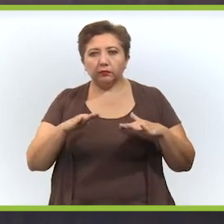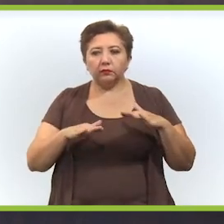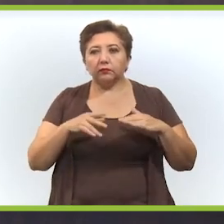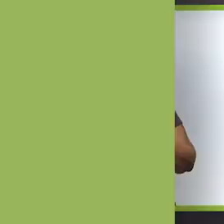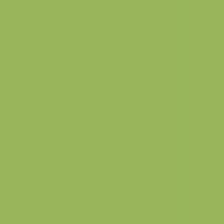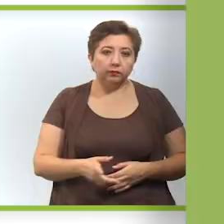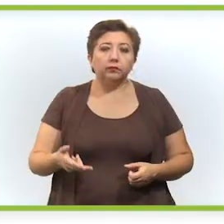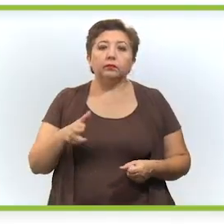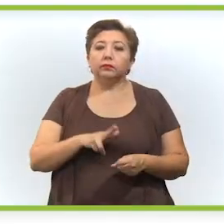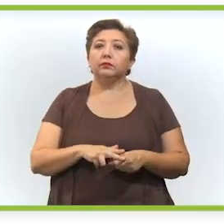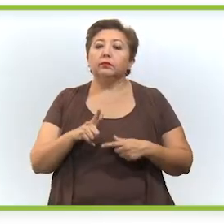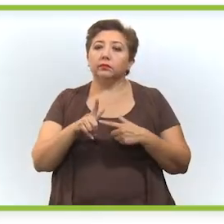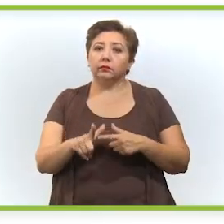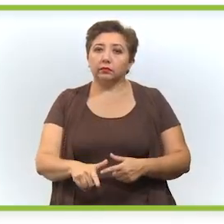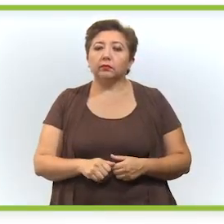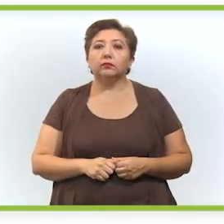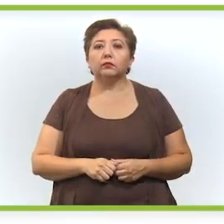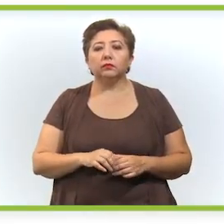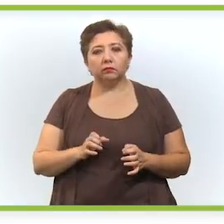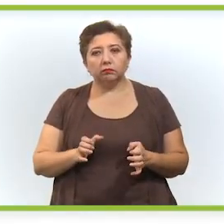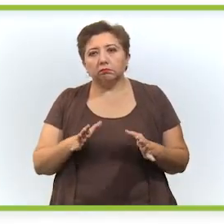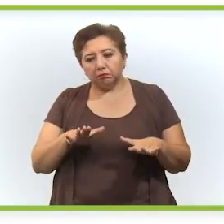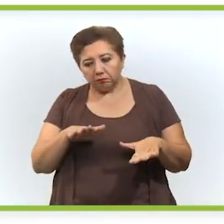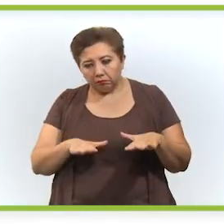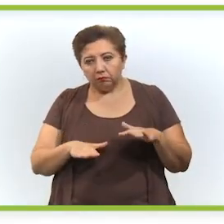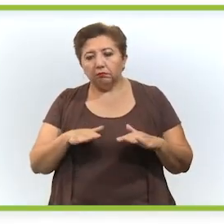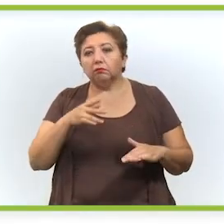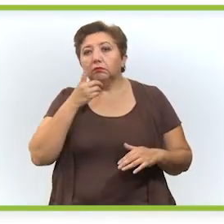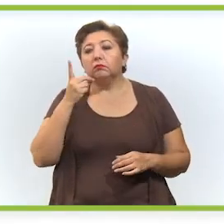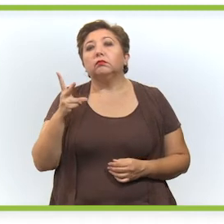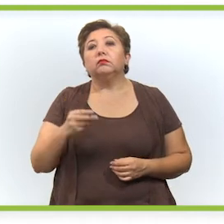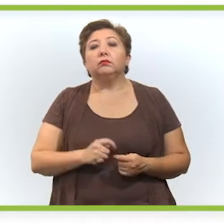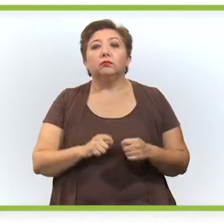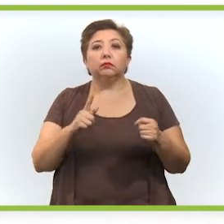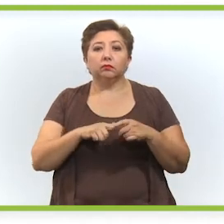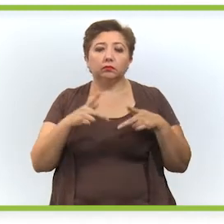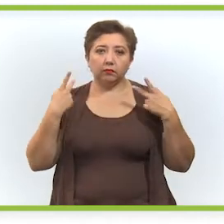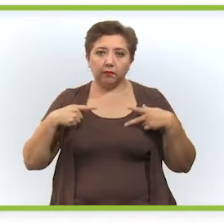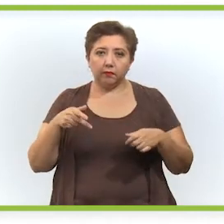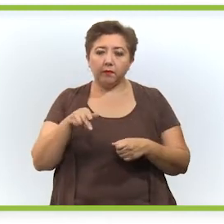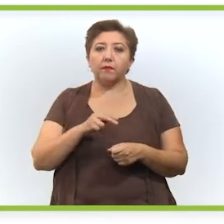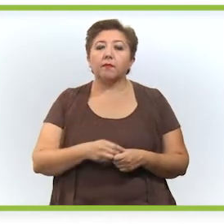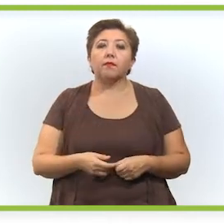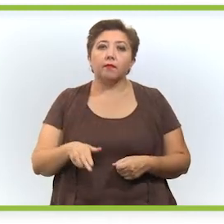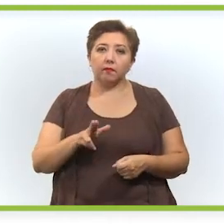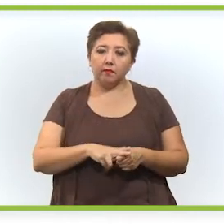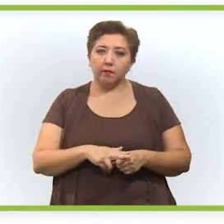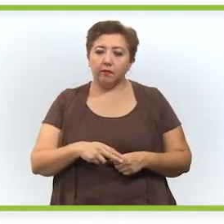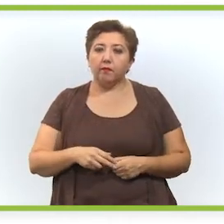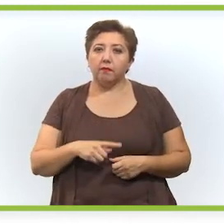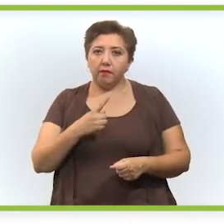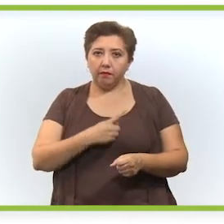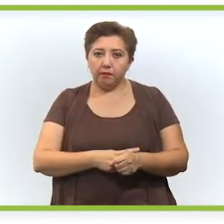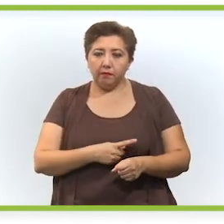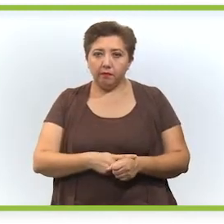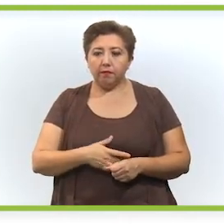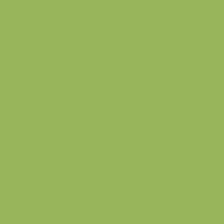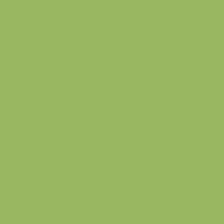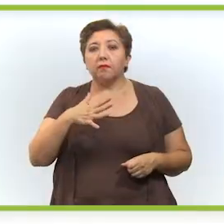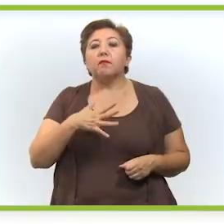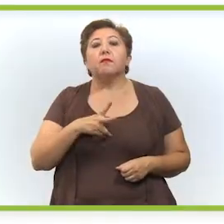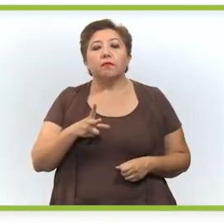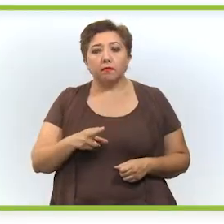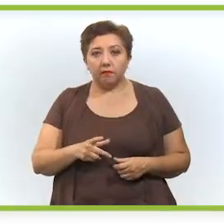Navidad y el Año Nuevo. Los ingresos hospitalarios se mantienen con una tendencia estable. También el total de personas hospitalizadas de